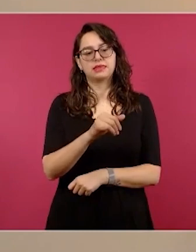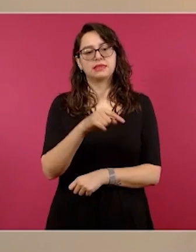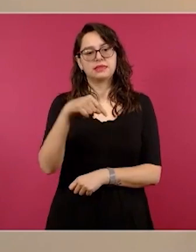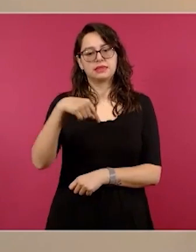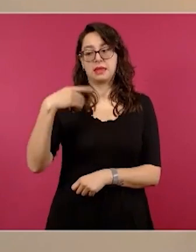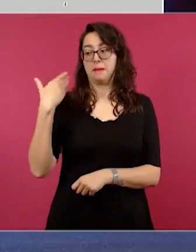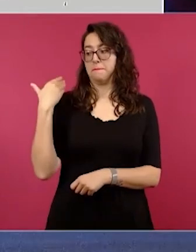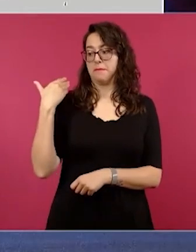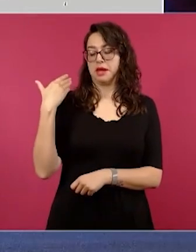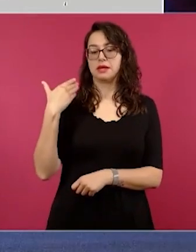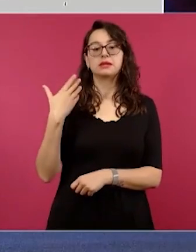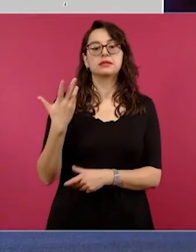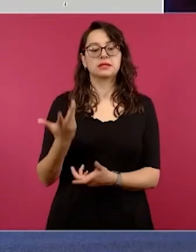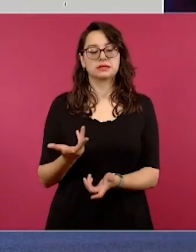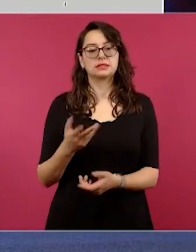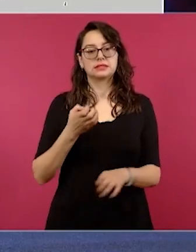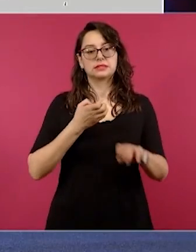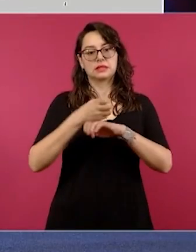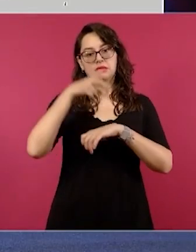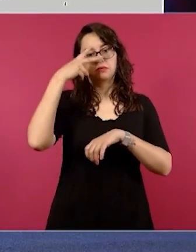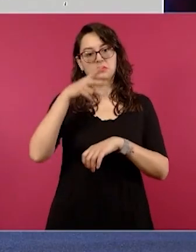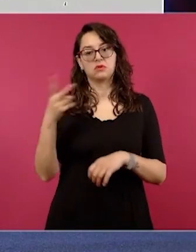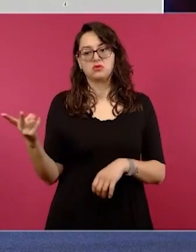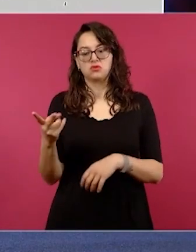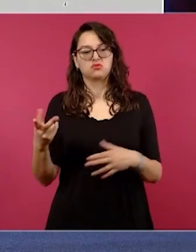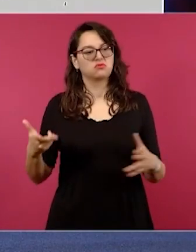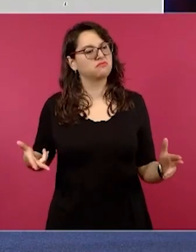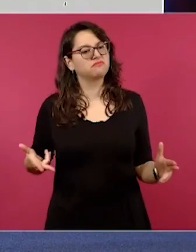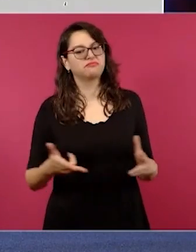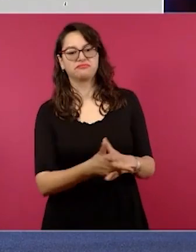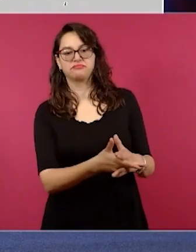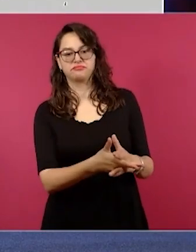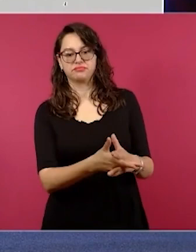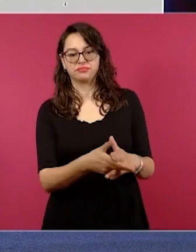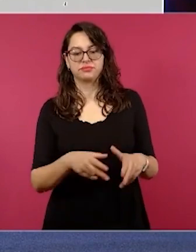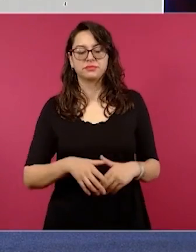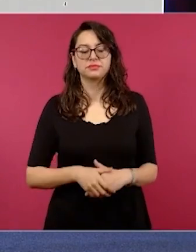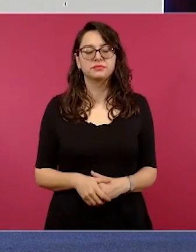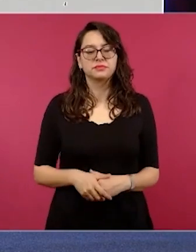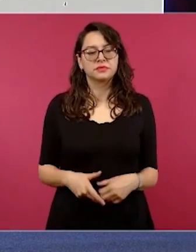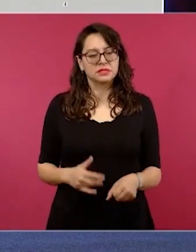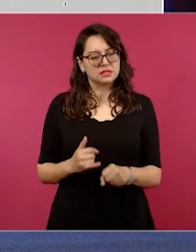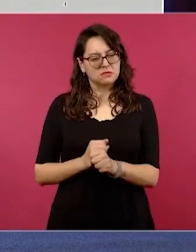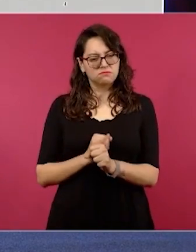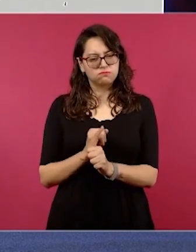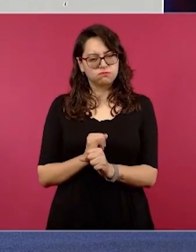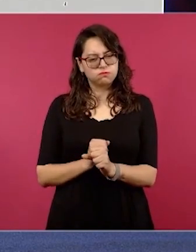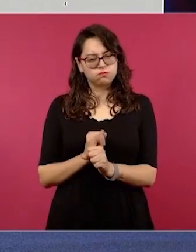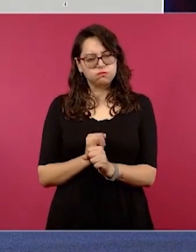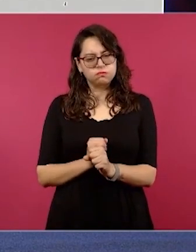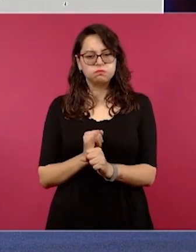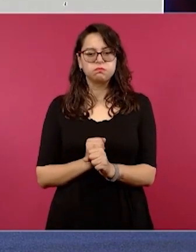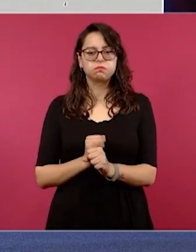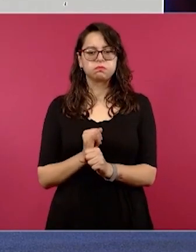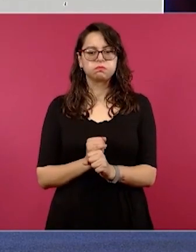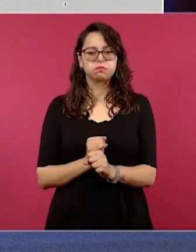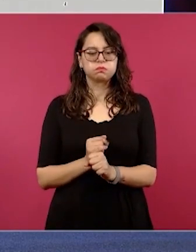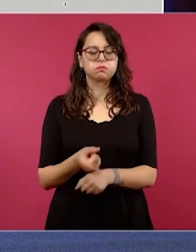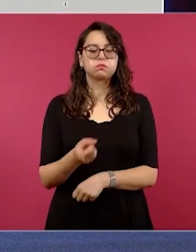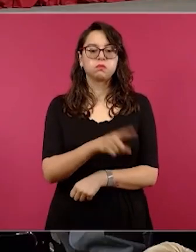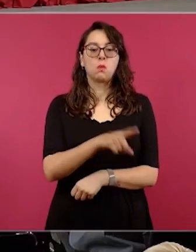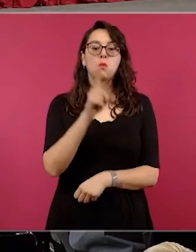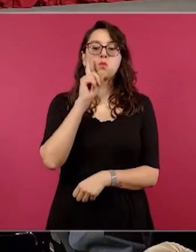y por la tentativa de homicidio calificado en contra de otros dos normalistas en los hechos ocurridos en la noche del 7 de marzo en Tixcla,